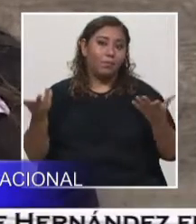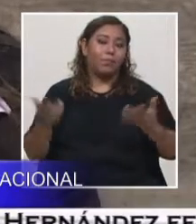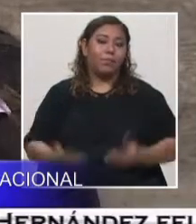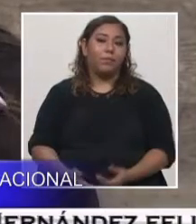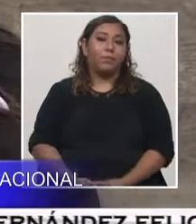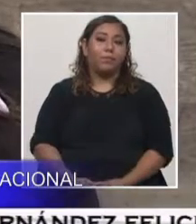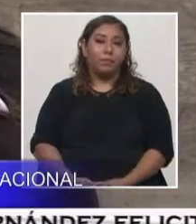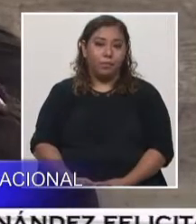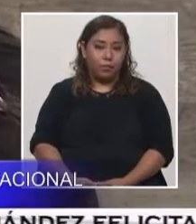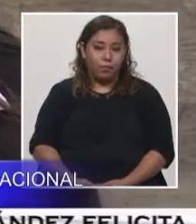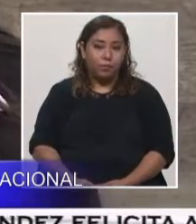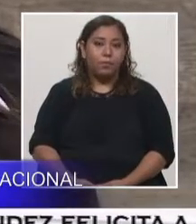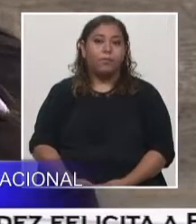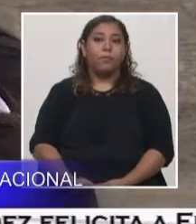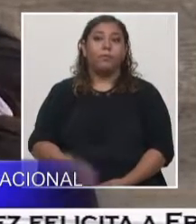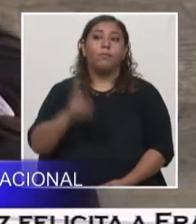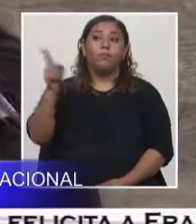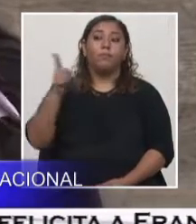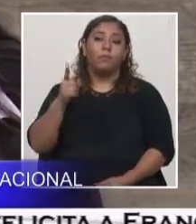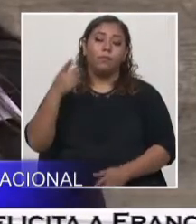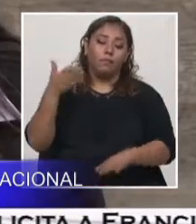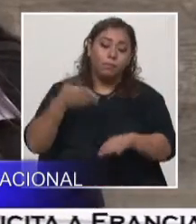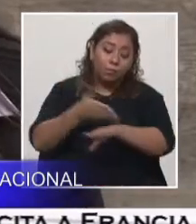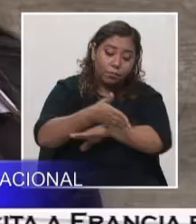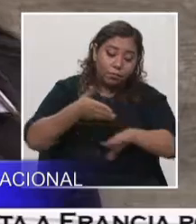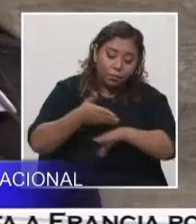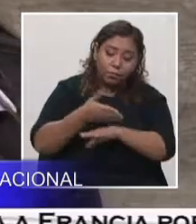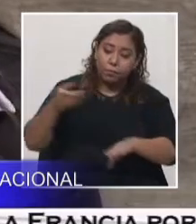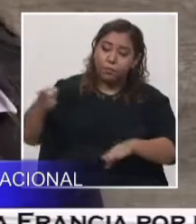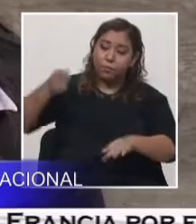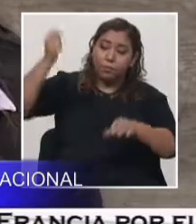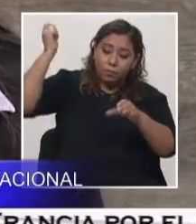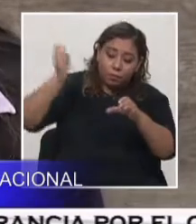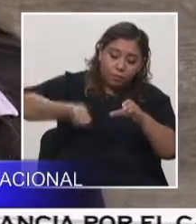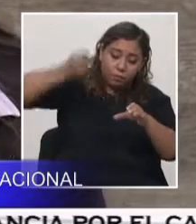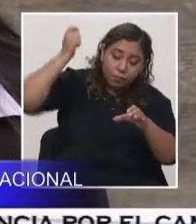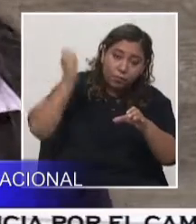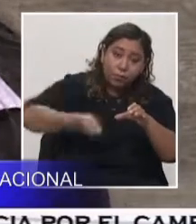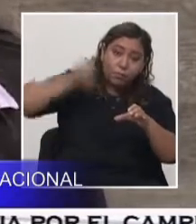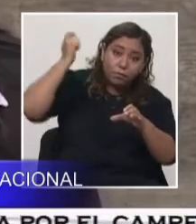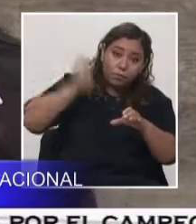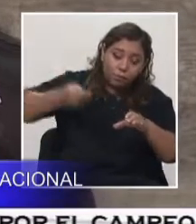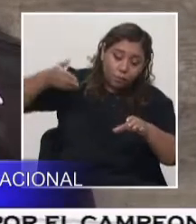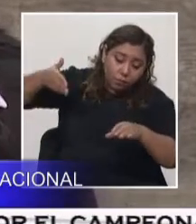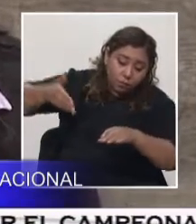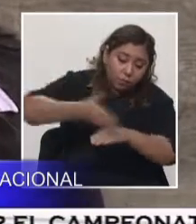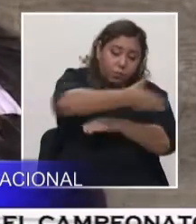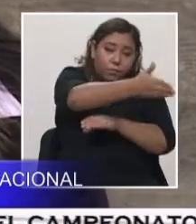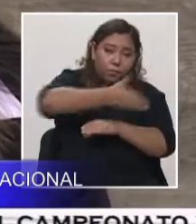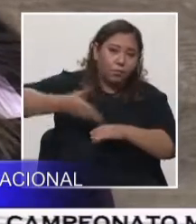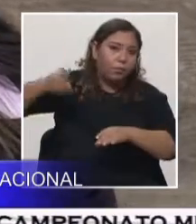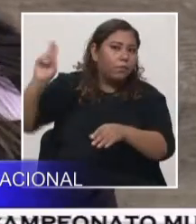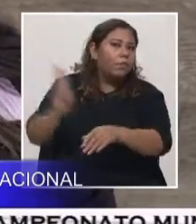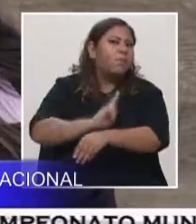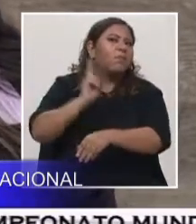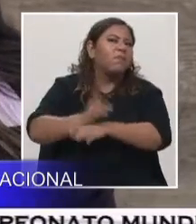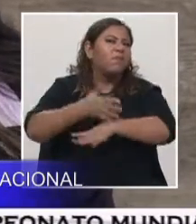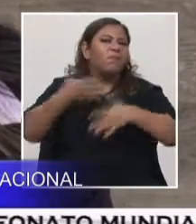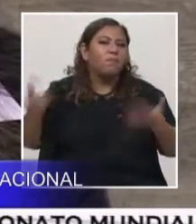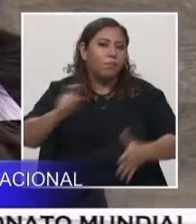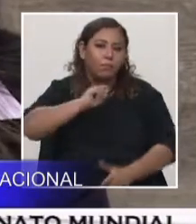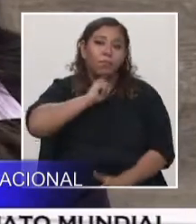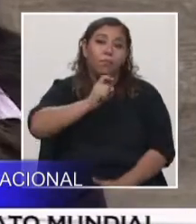también hay herramientas. Y esas herramientas también se construyen con materiales y no mecánicos, ¿verdad? Entonces, es